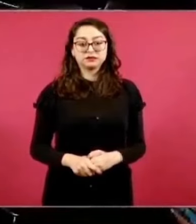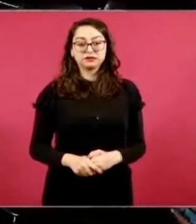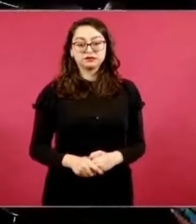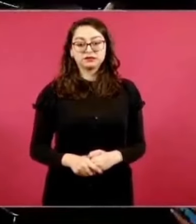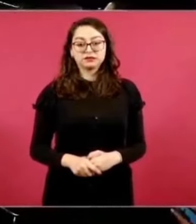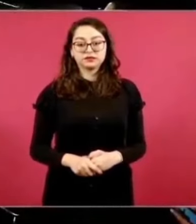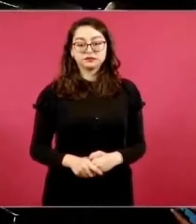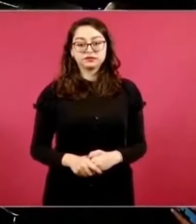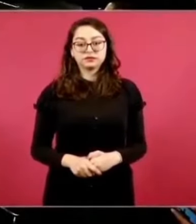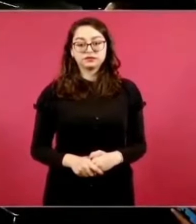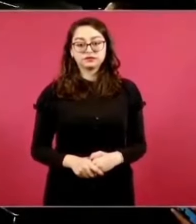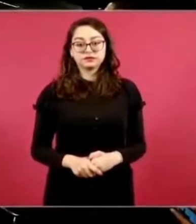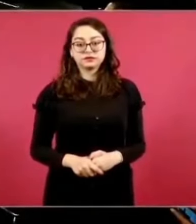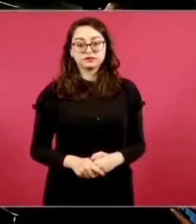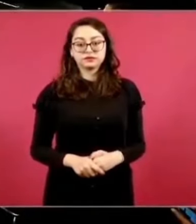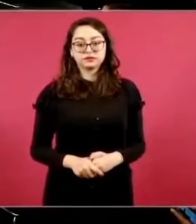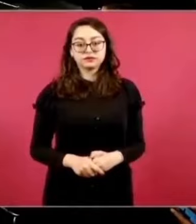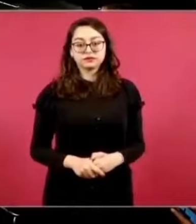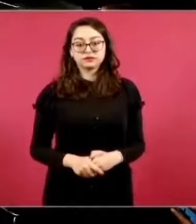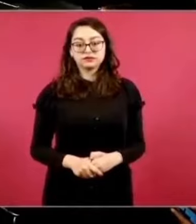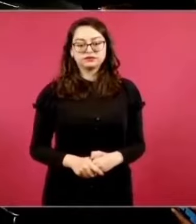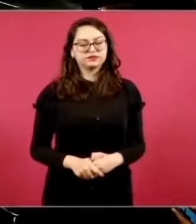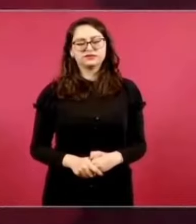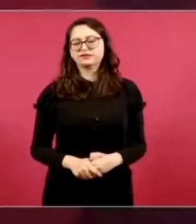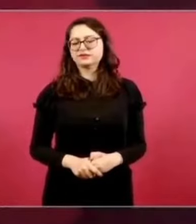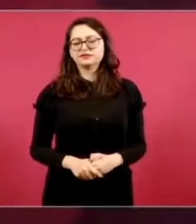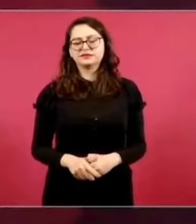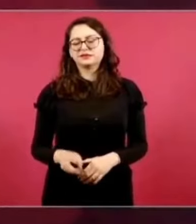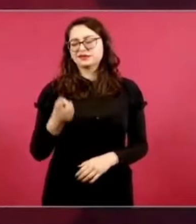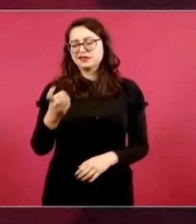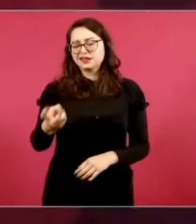No, no, no, eso es lo que siempre se dice.